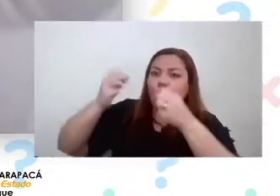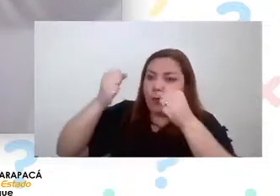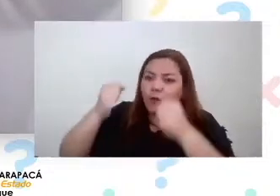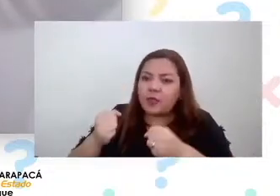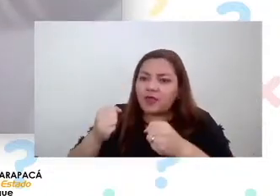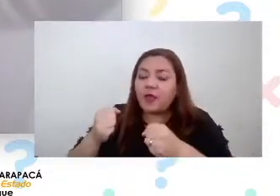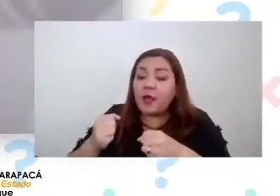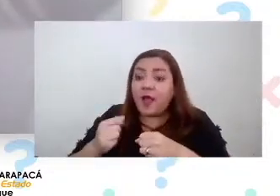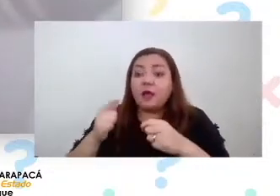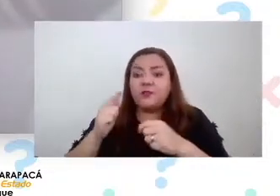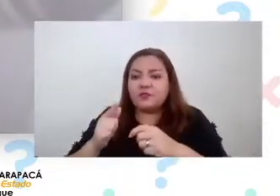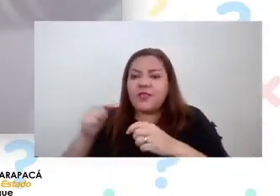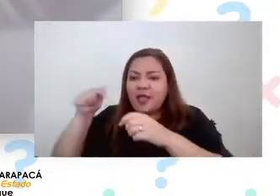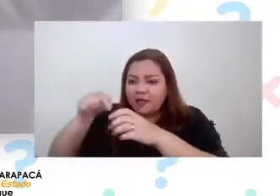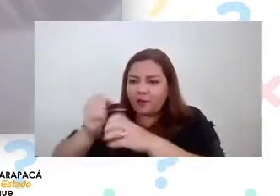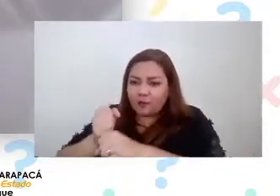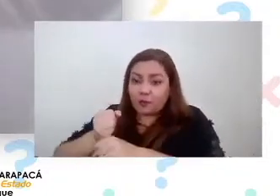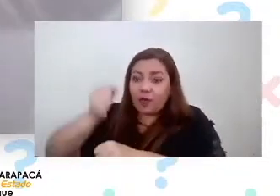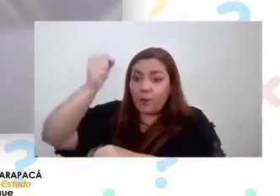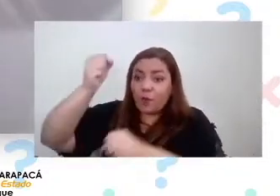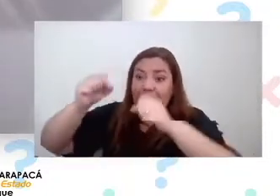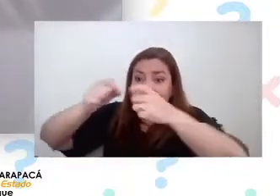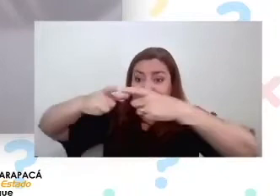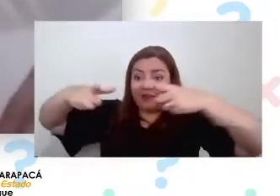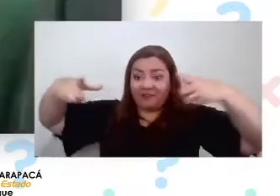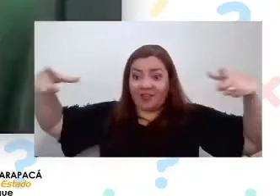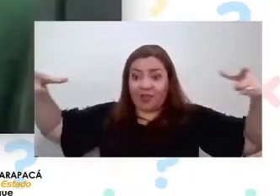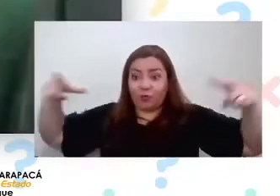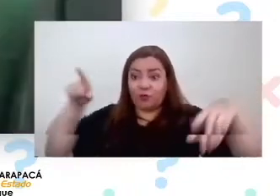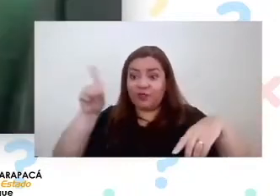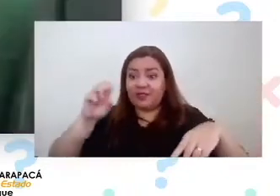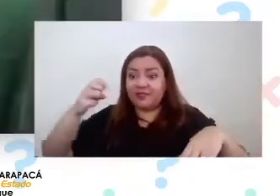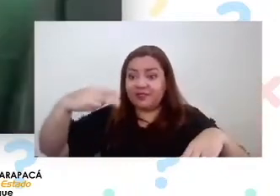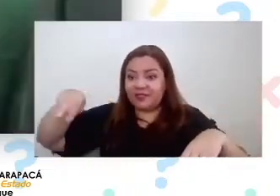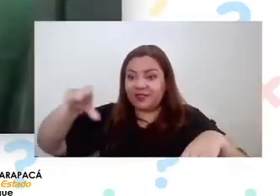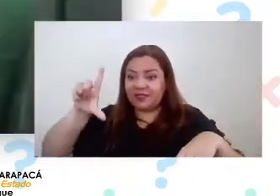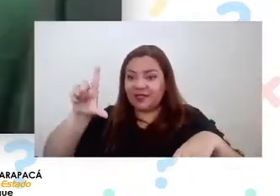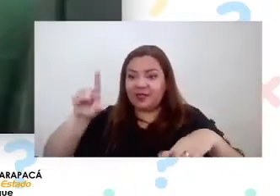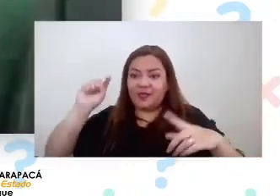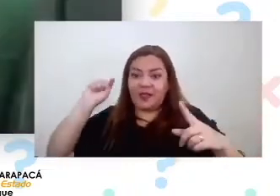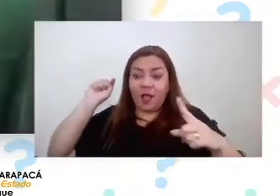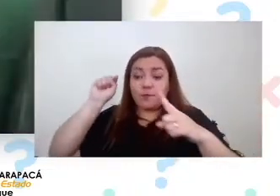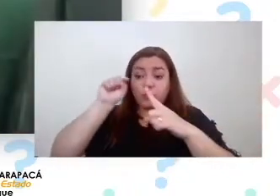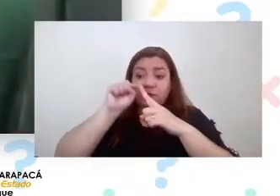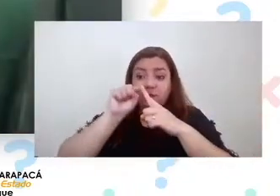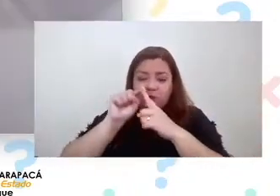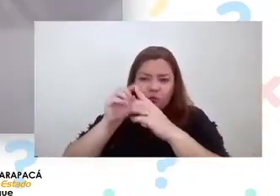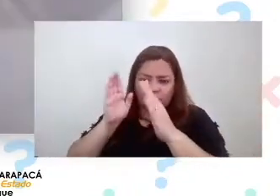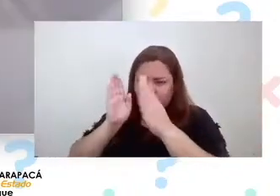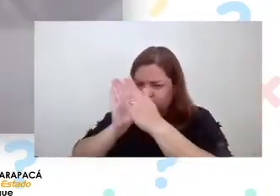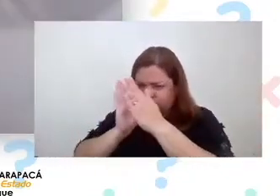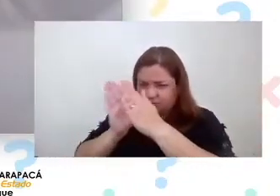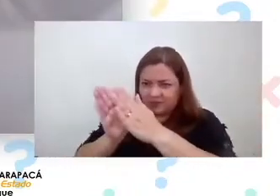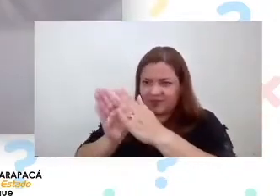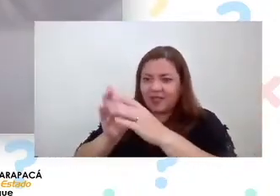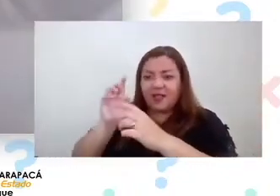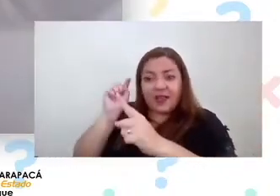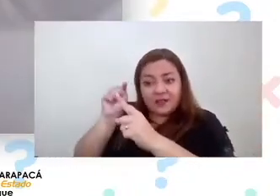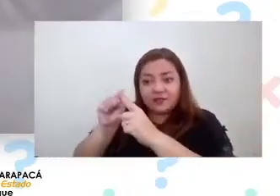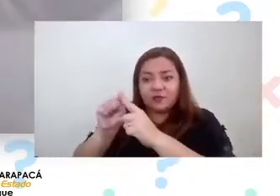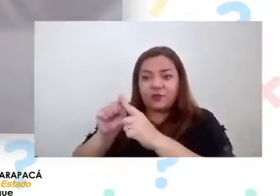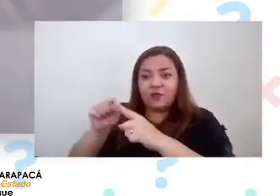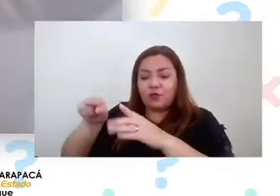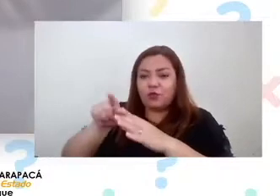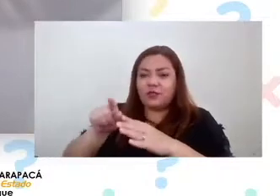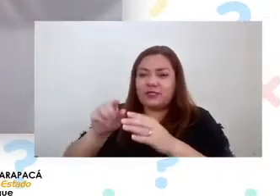nosotros instalamos un amplificador de señal acá apuntando en la dirección donde se veía la